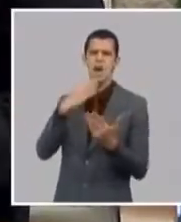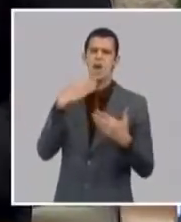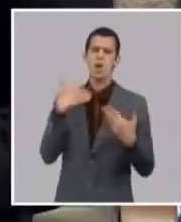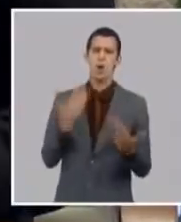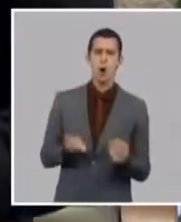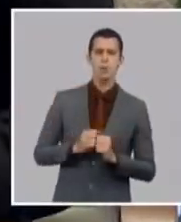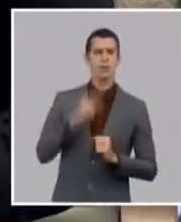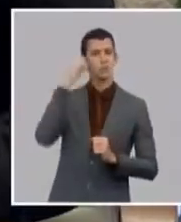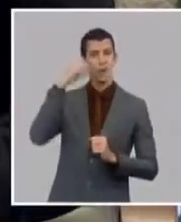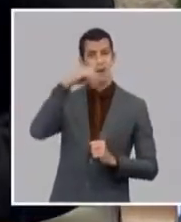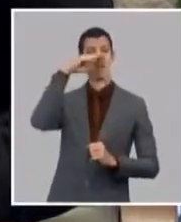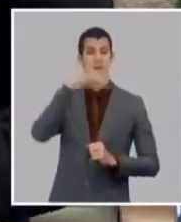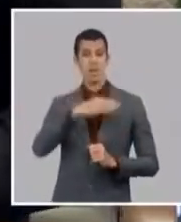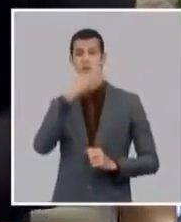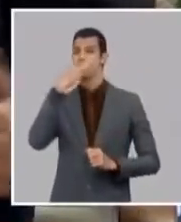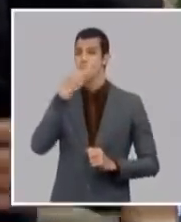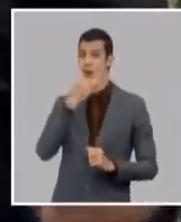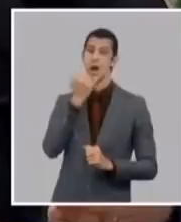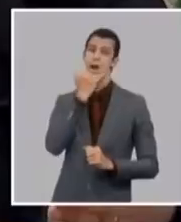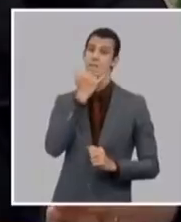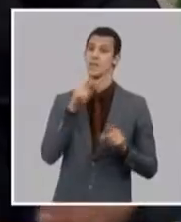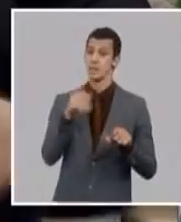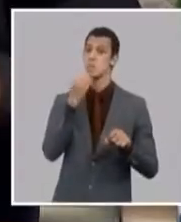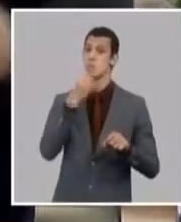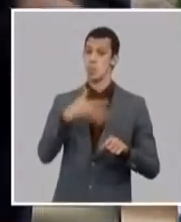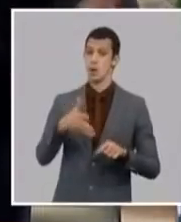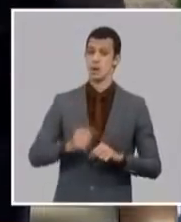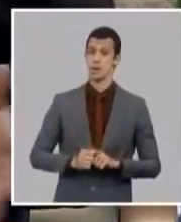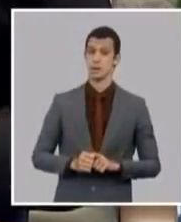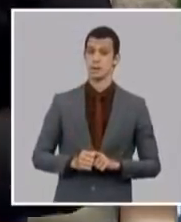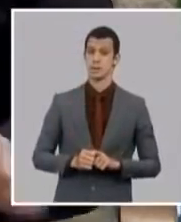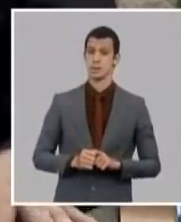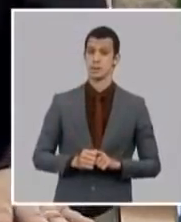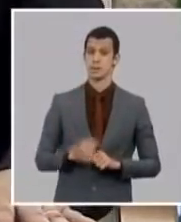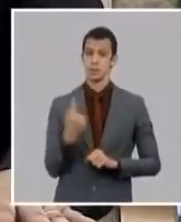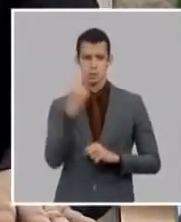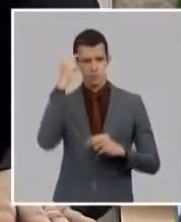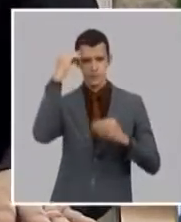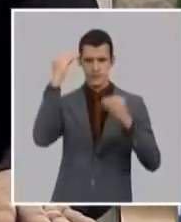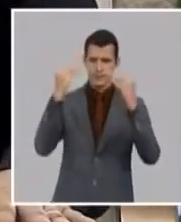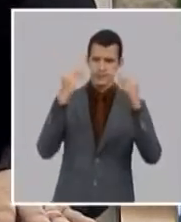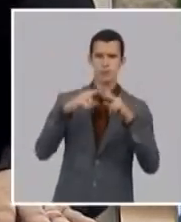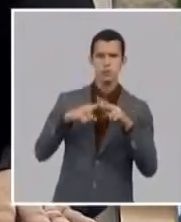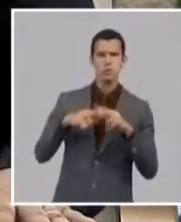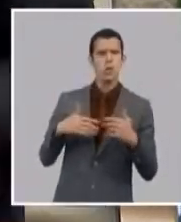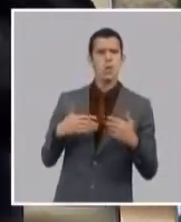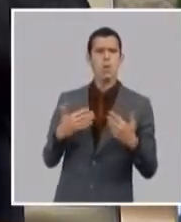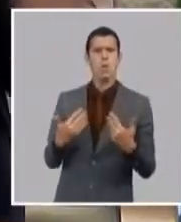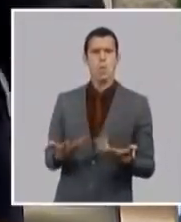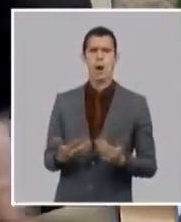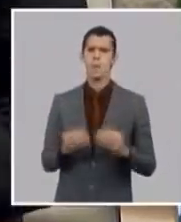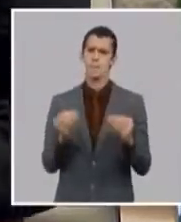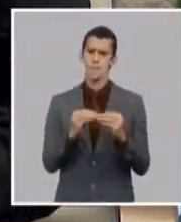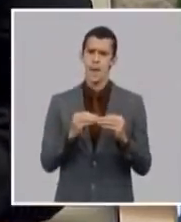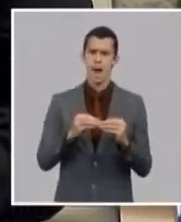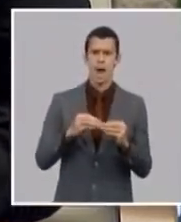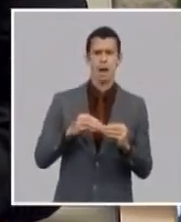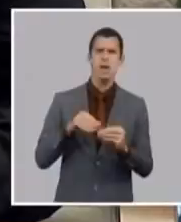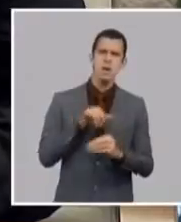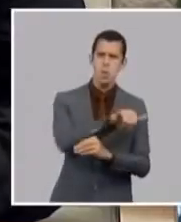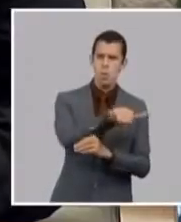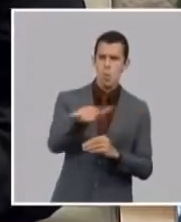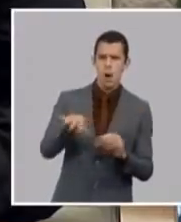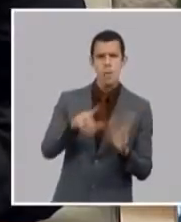pero hemos visto la necesidad de como un paso intermedio buscar una solución común para todos los